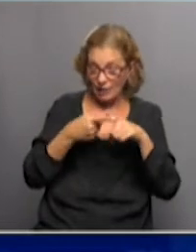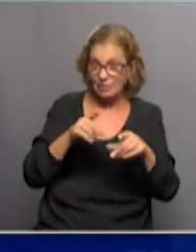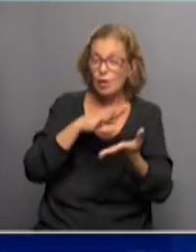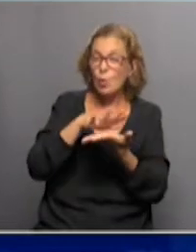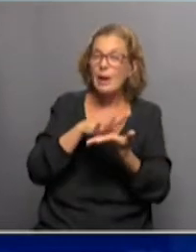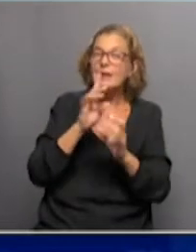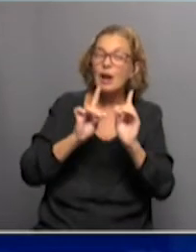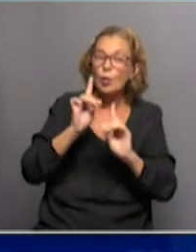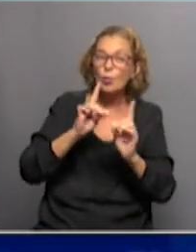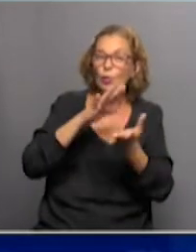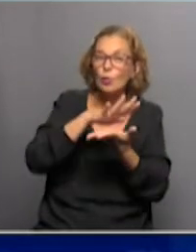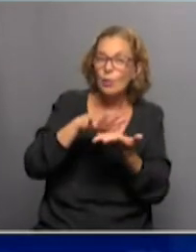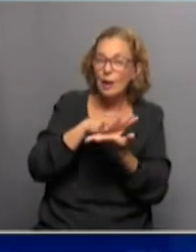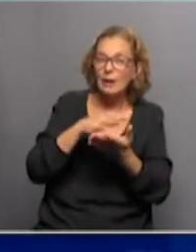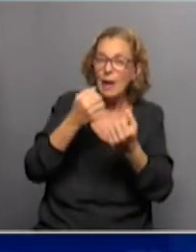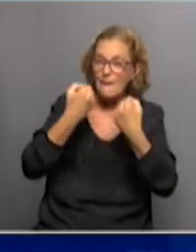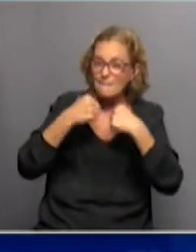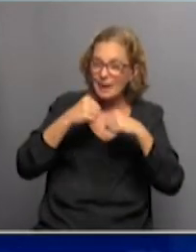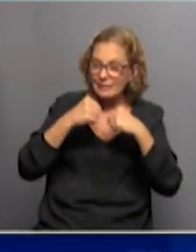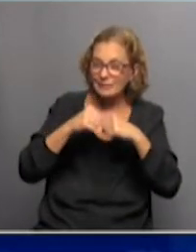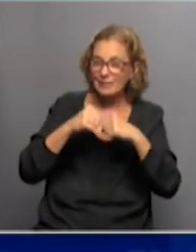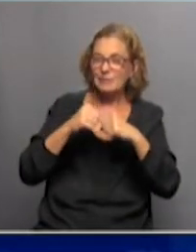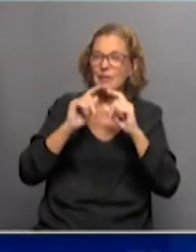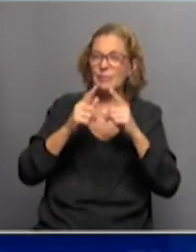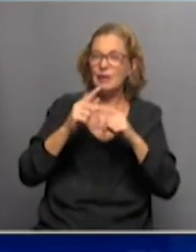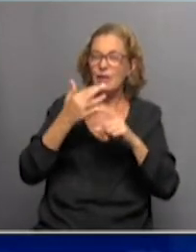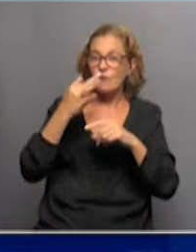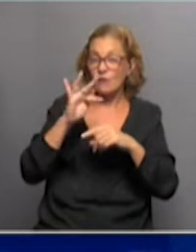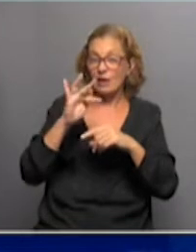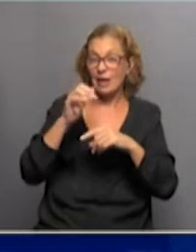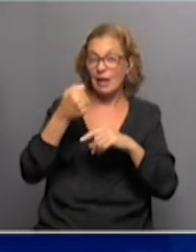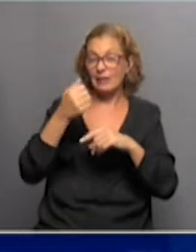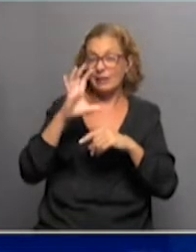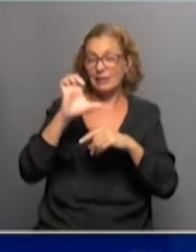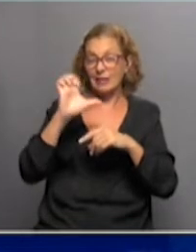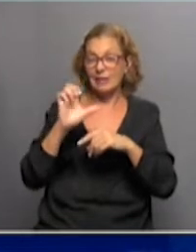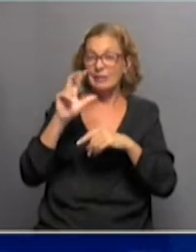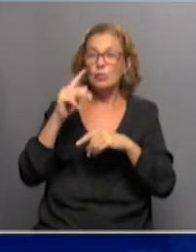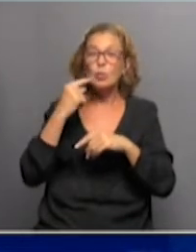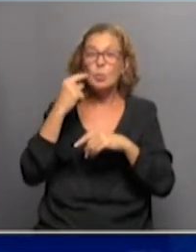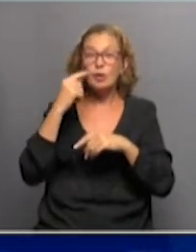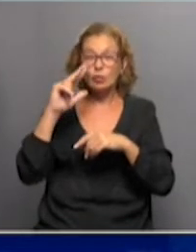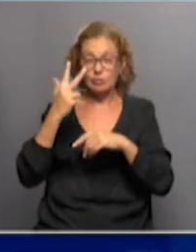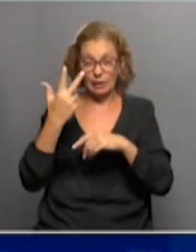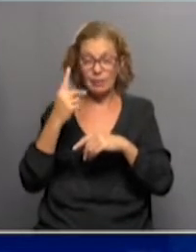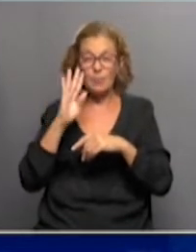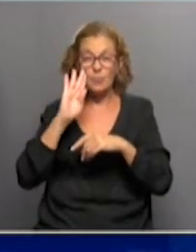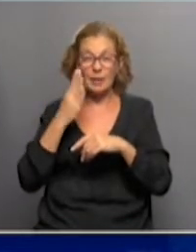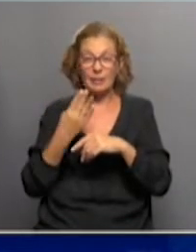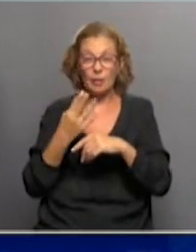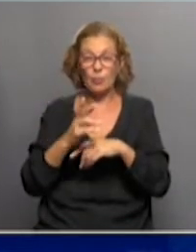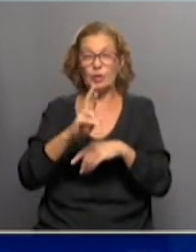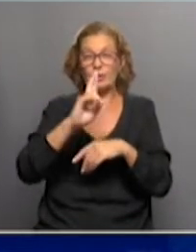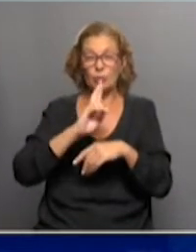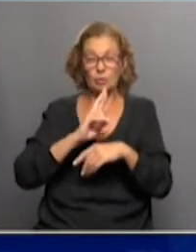de esos lugares, en los ensayos de fase 3, ya se había visto que había dado un